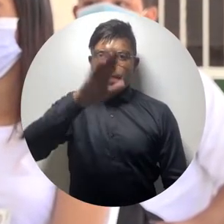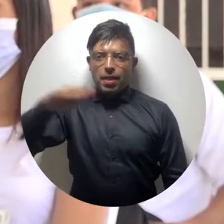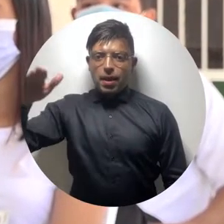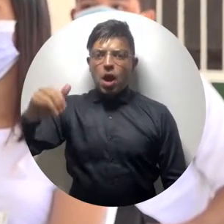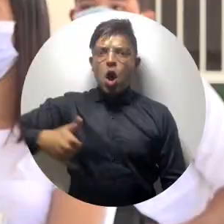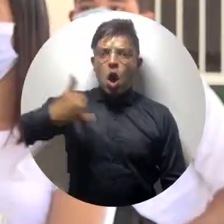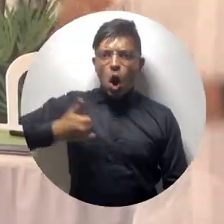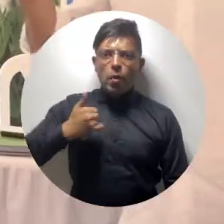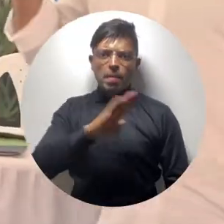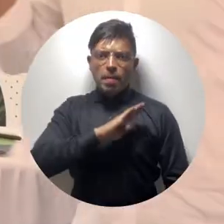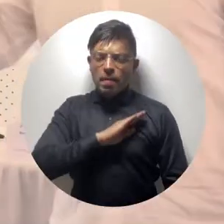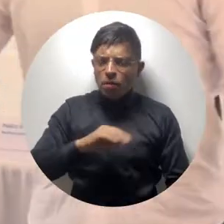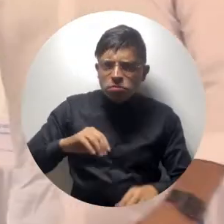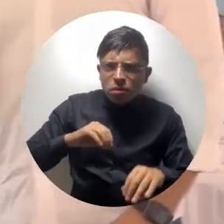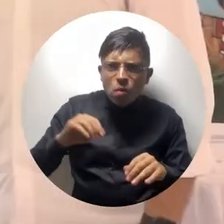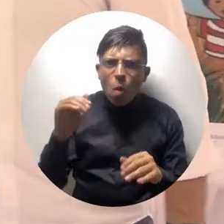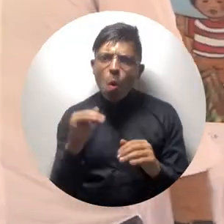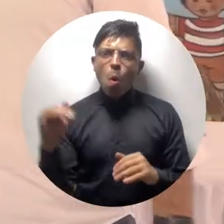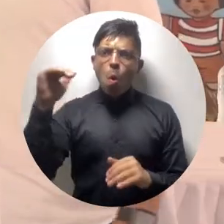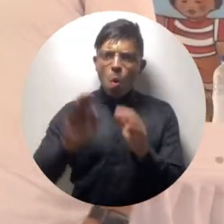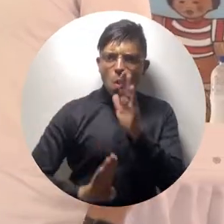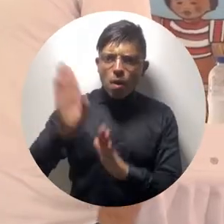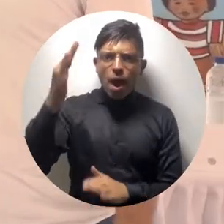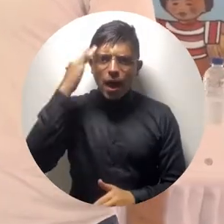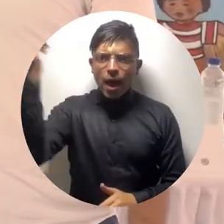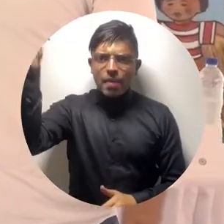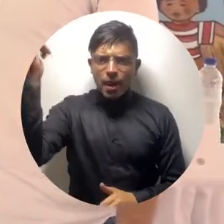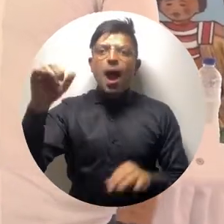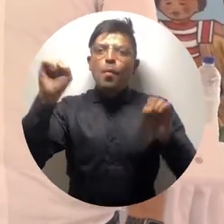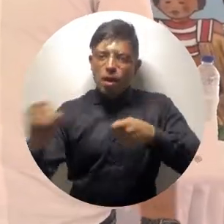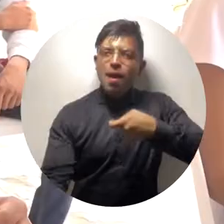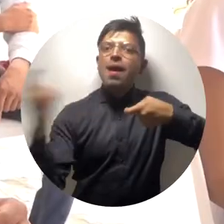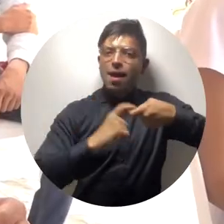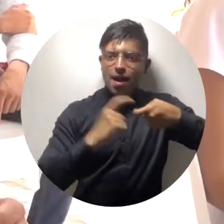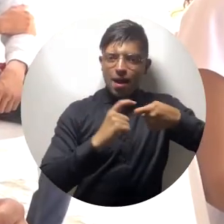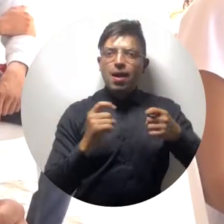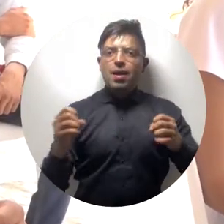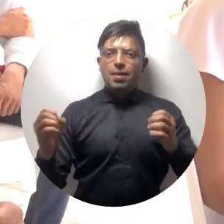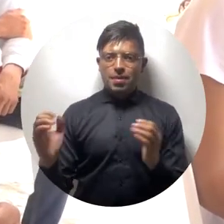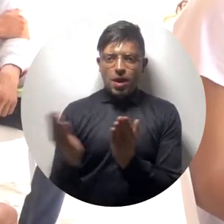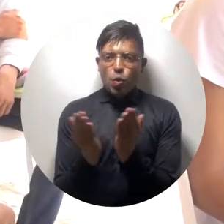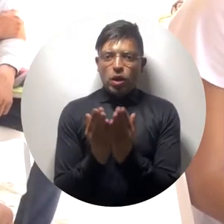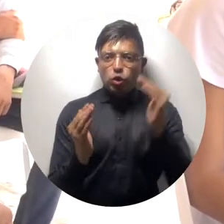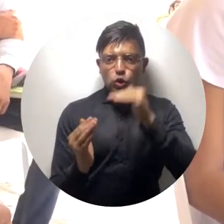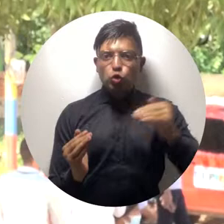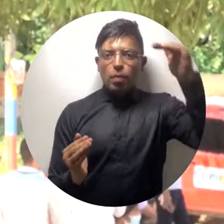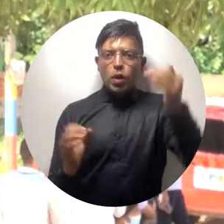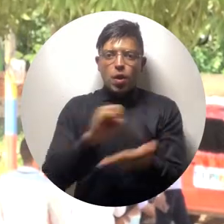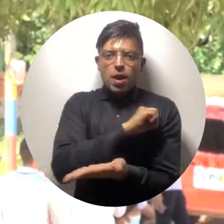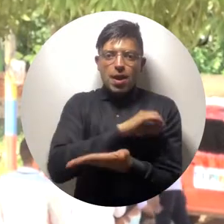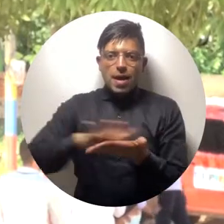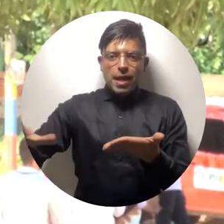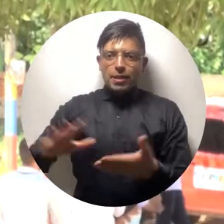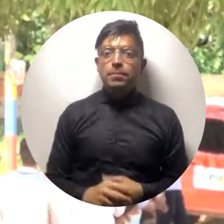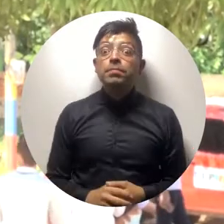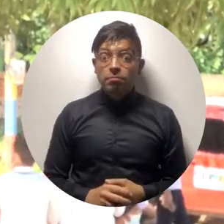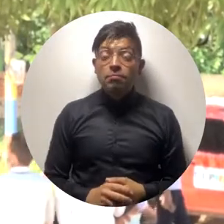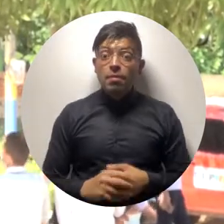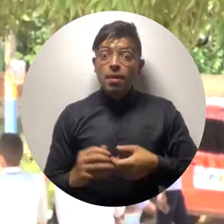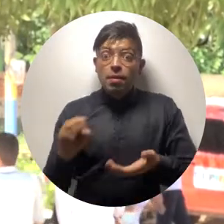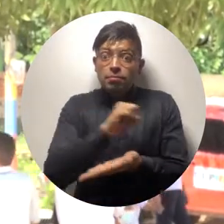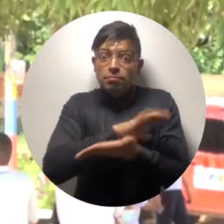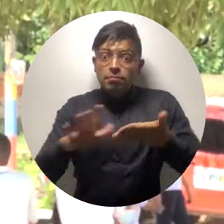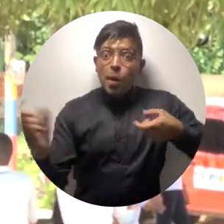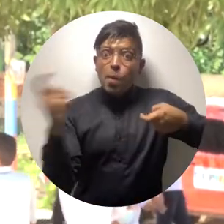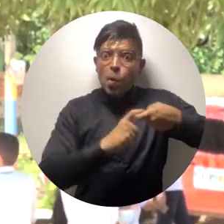bachilleres destacados por su rendimiento académico podrán ingresar y permanecer en la educación superior de forma gratuita. Esta beca me cobró el